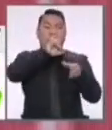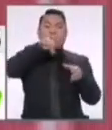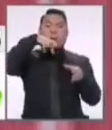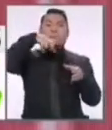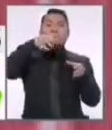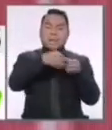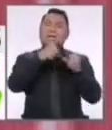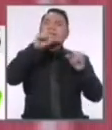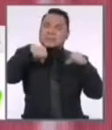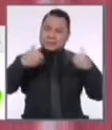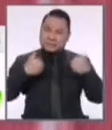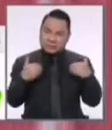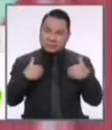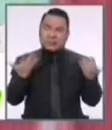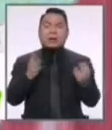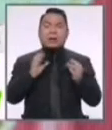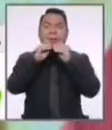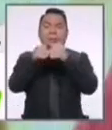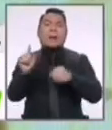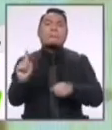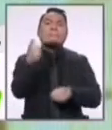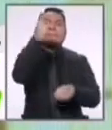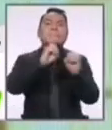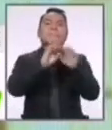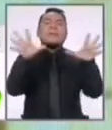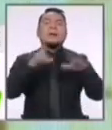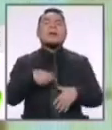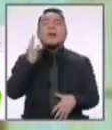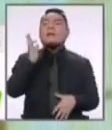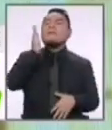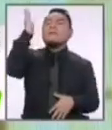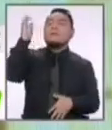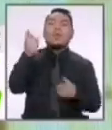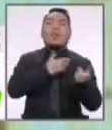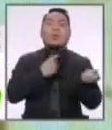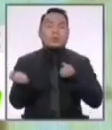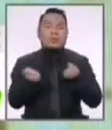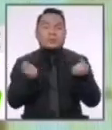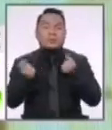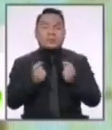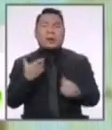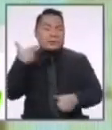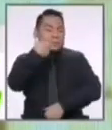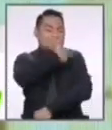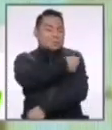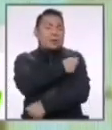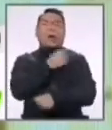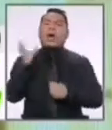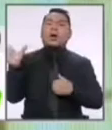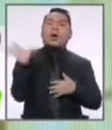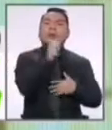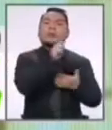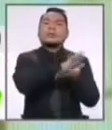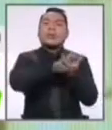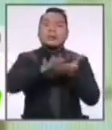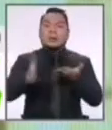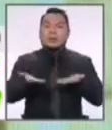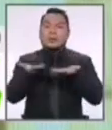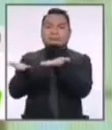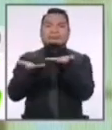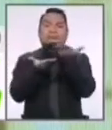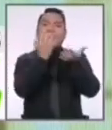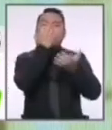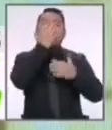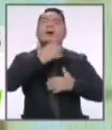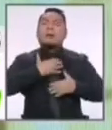tenemos y que vamos a implementar desde los primeros días de nuestro futuro gobierno. Vacunación universal y gratuita, producción y distribución de